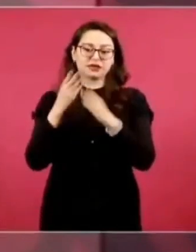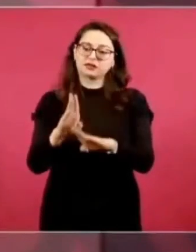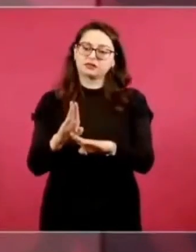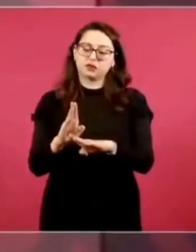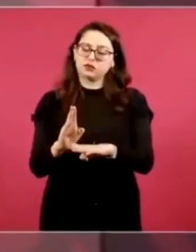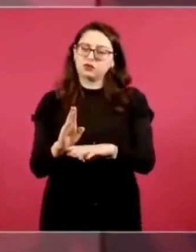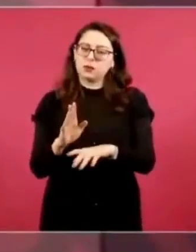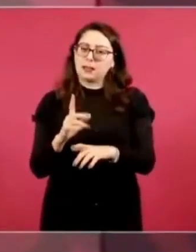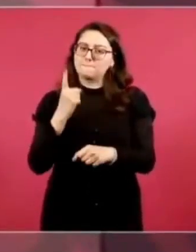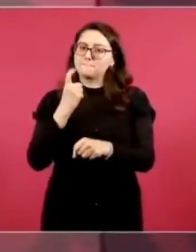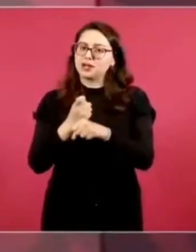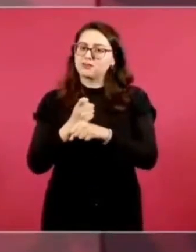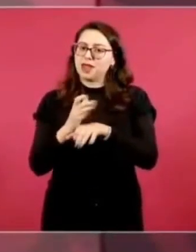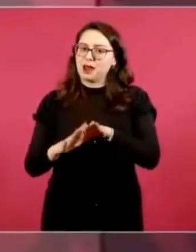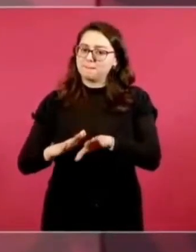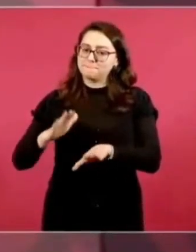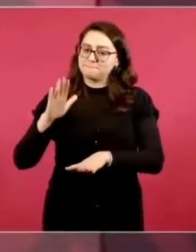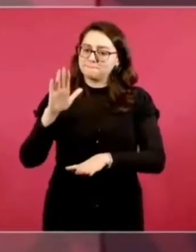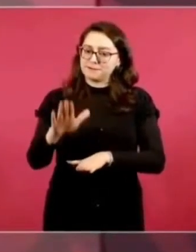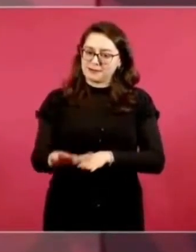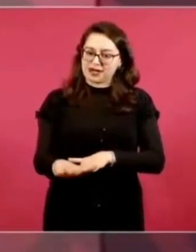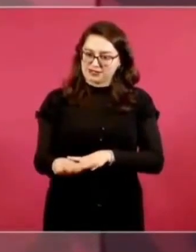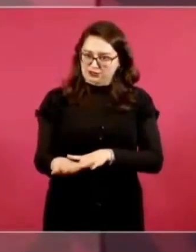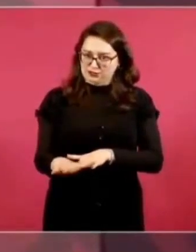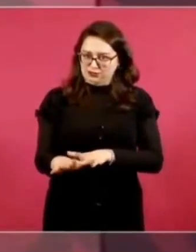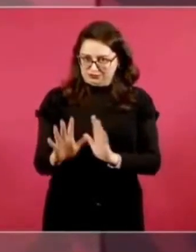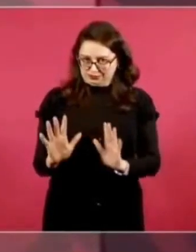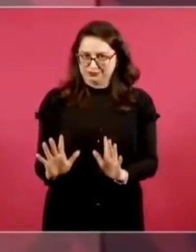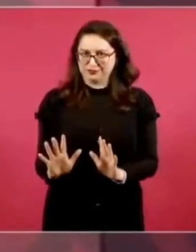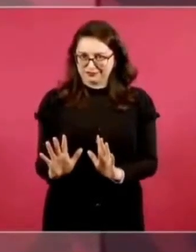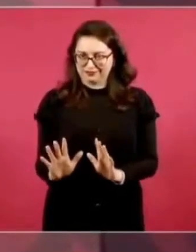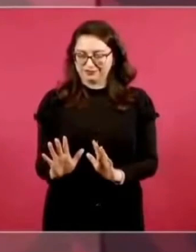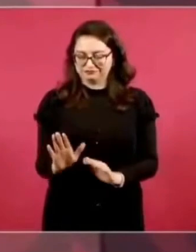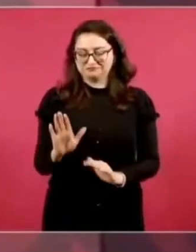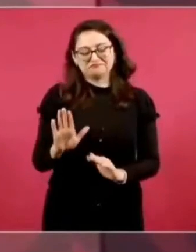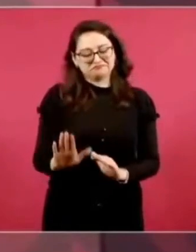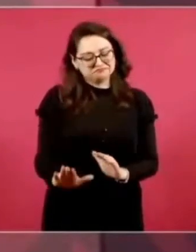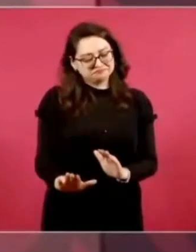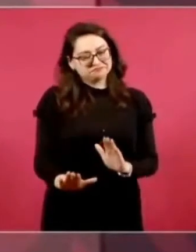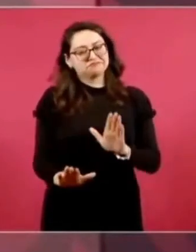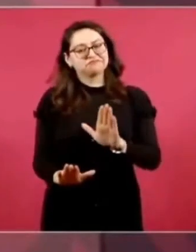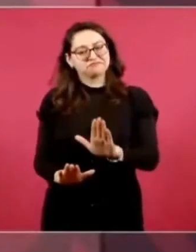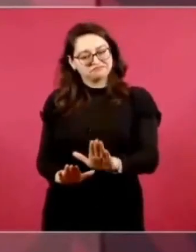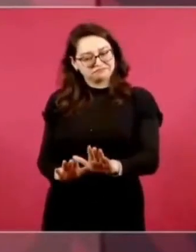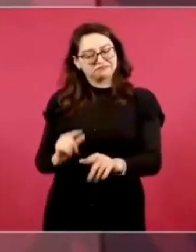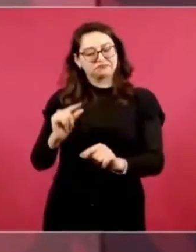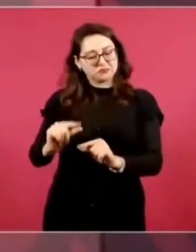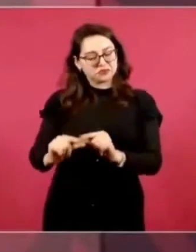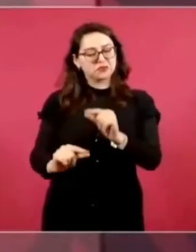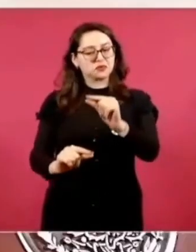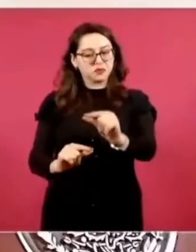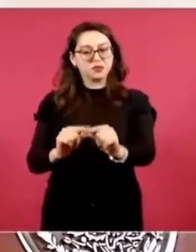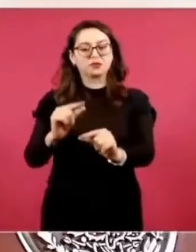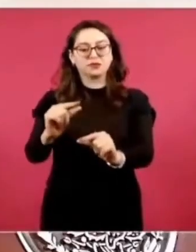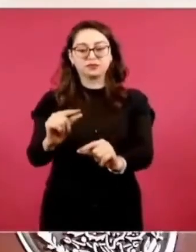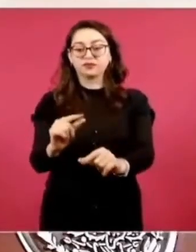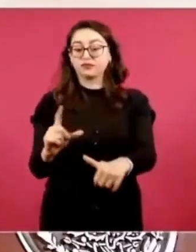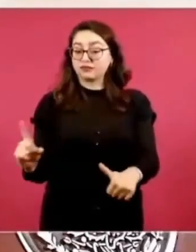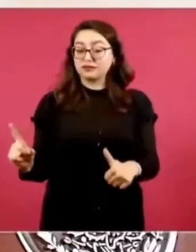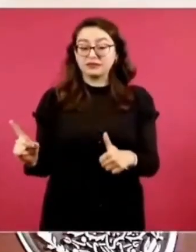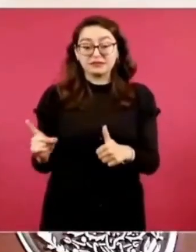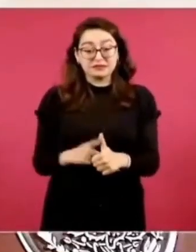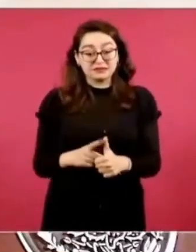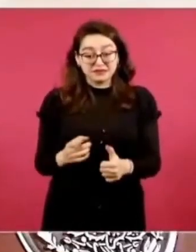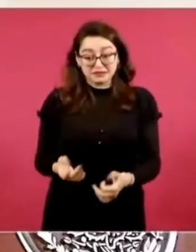se tenga capacidad y de manera eficiente,